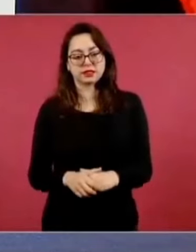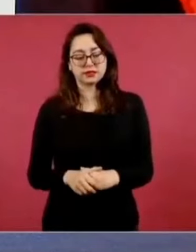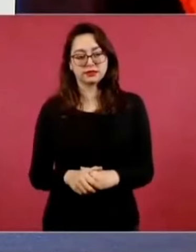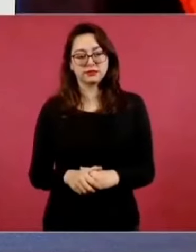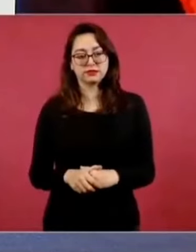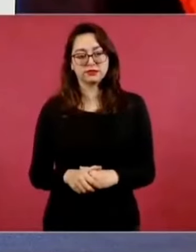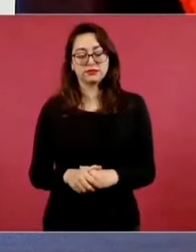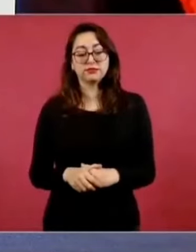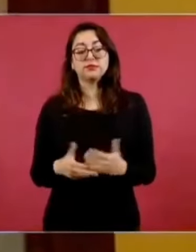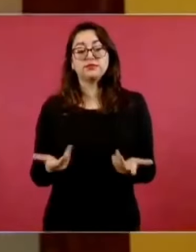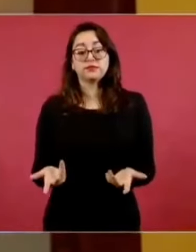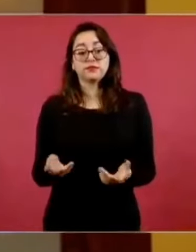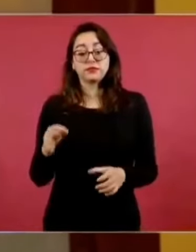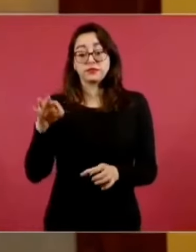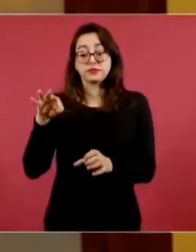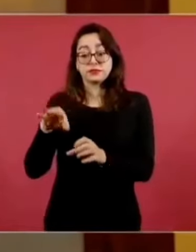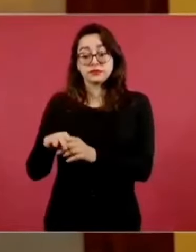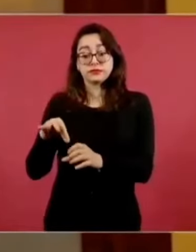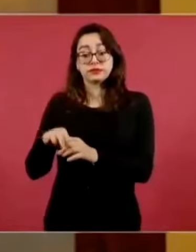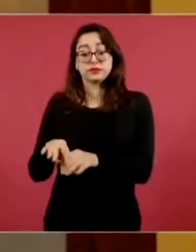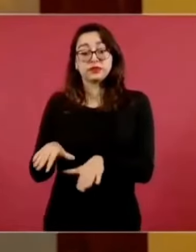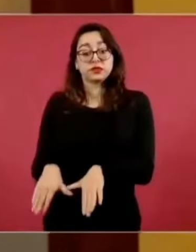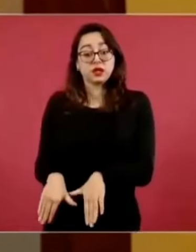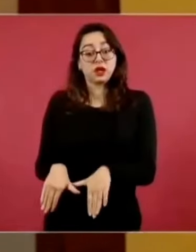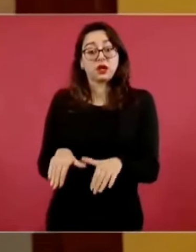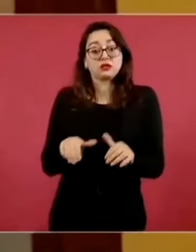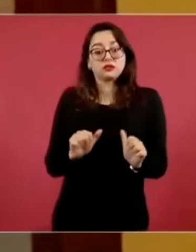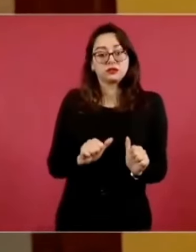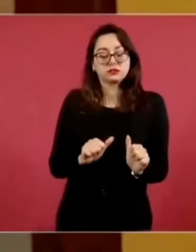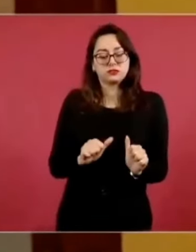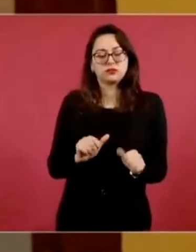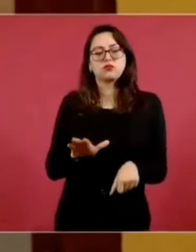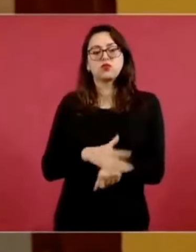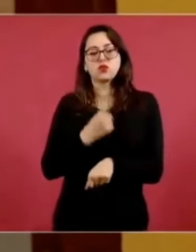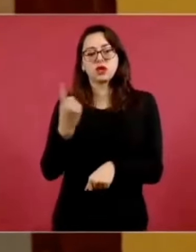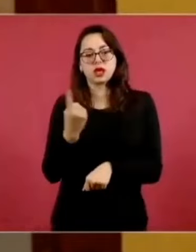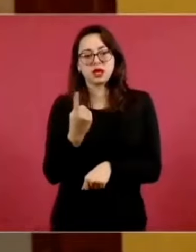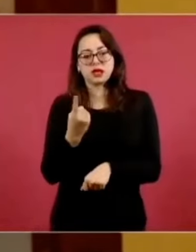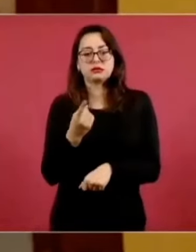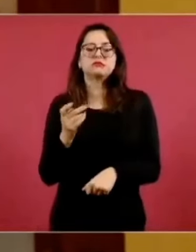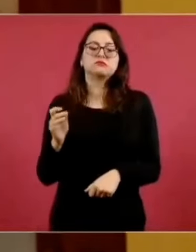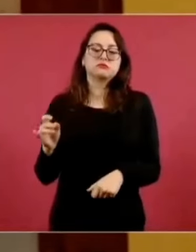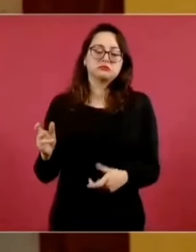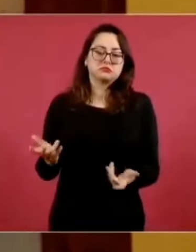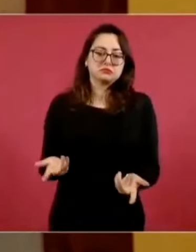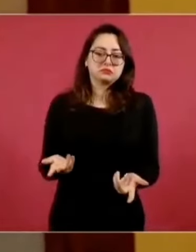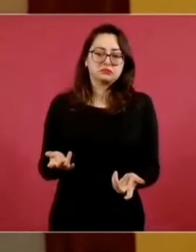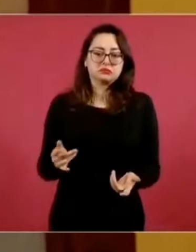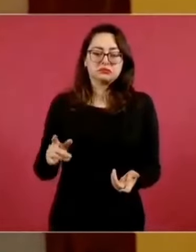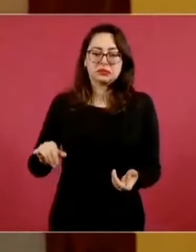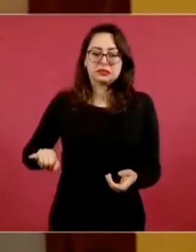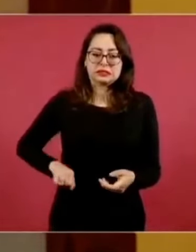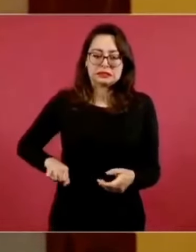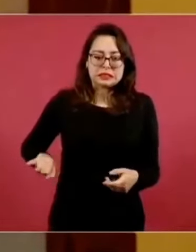abstendrán de votar cuando tengan impedimento legal.